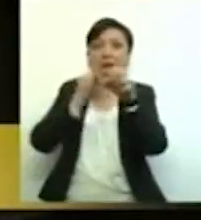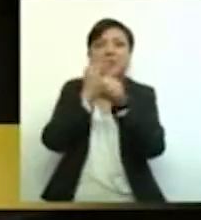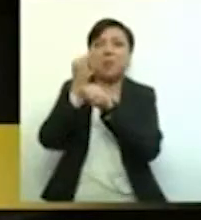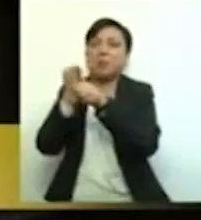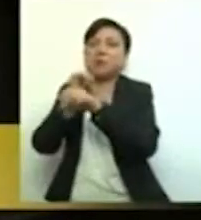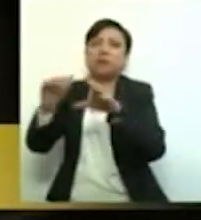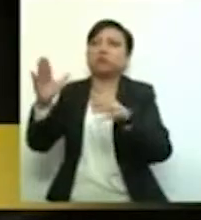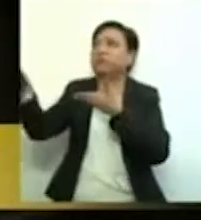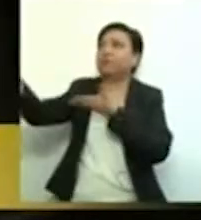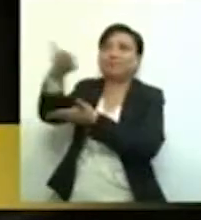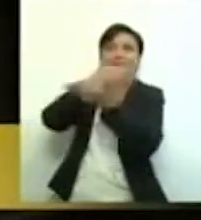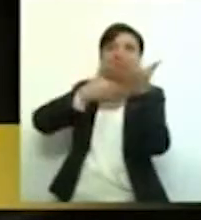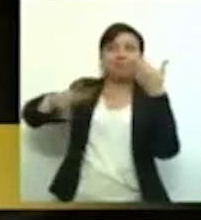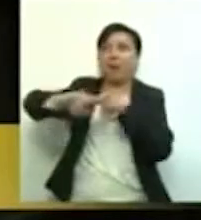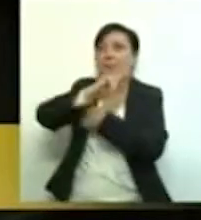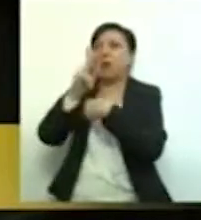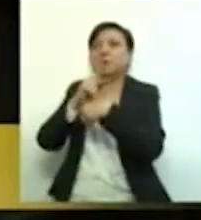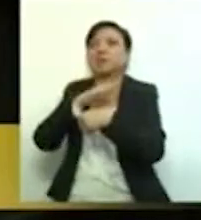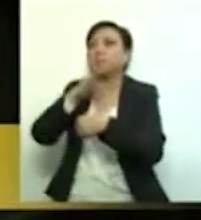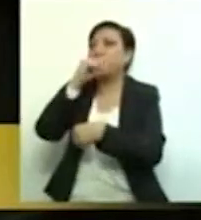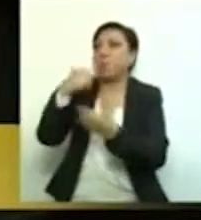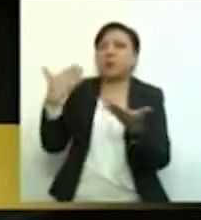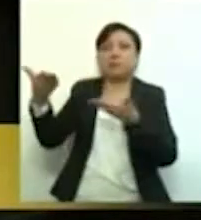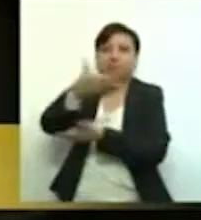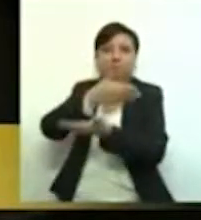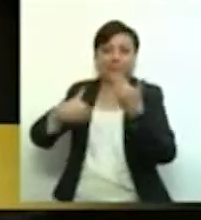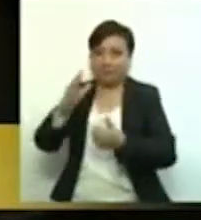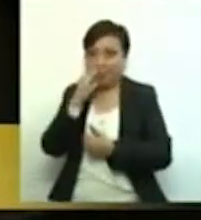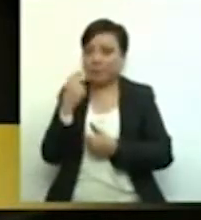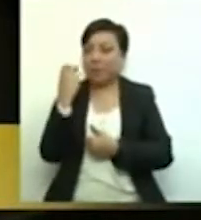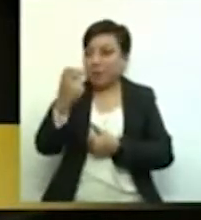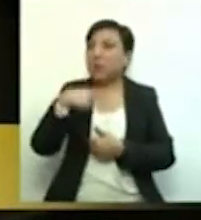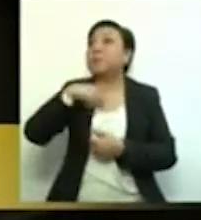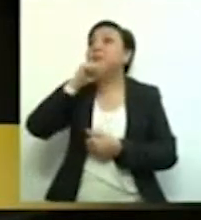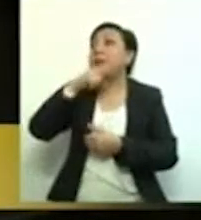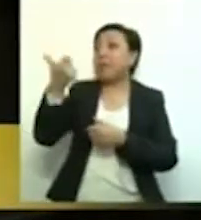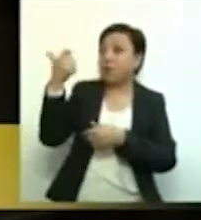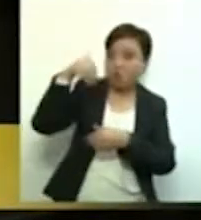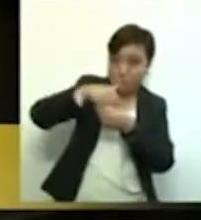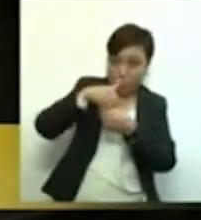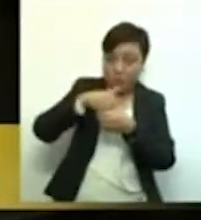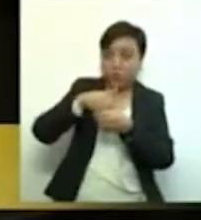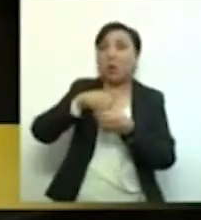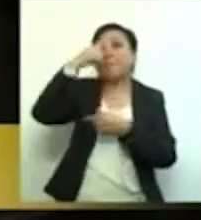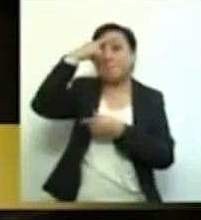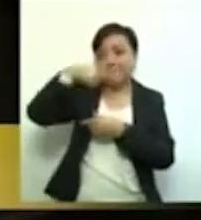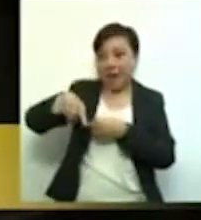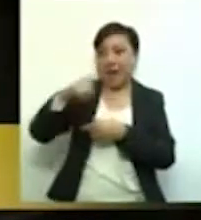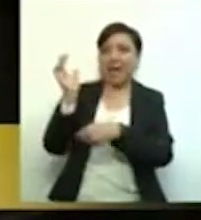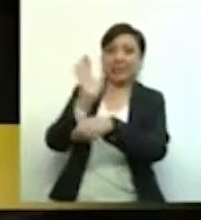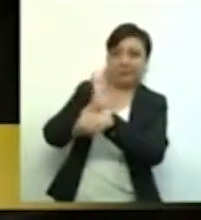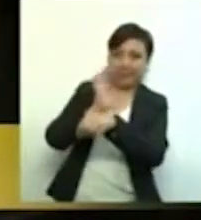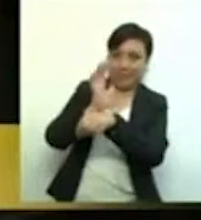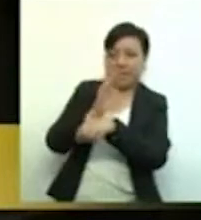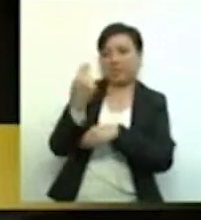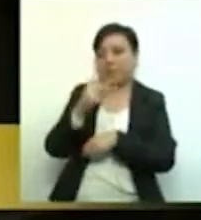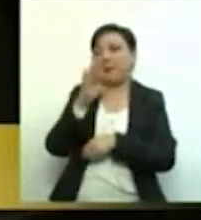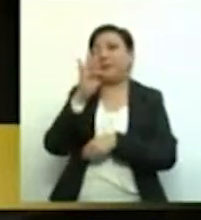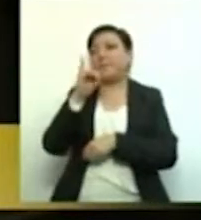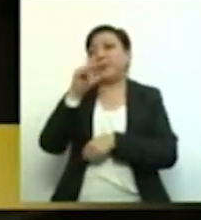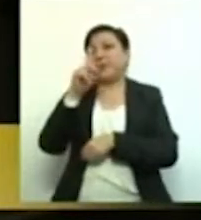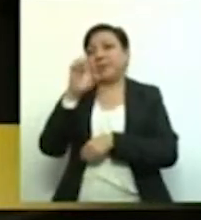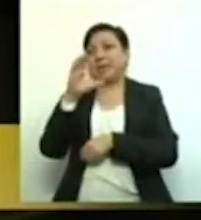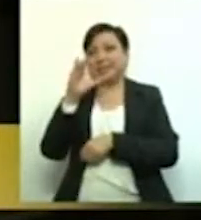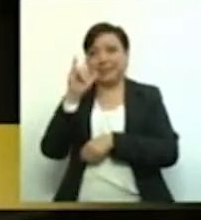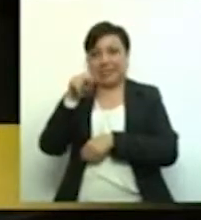de colaboración con sus colegas mexicanos. Se pretende también eliminar el Fondo de Inversión y Estímulos al CINE, Fidecine, el